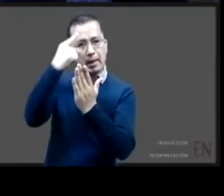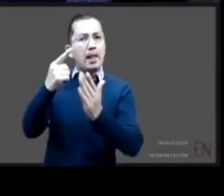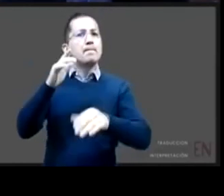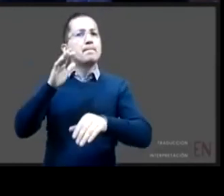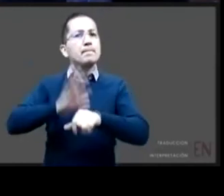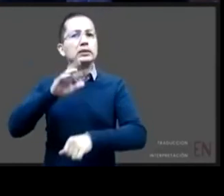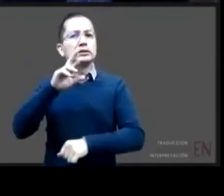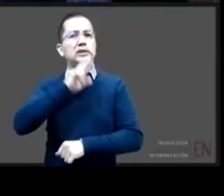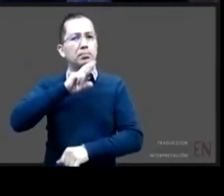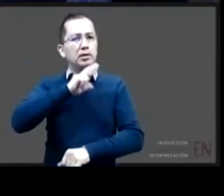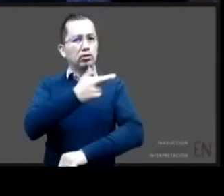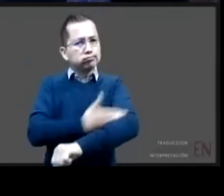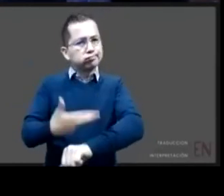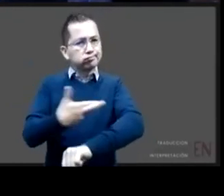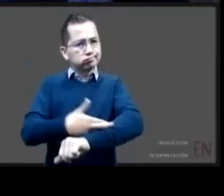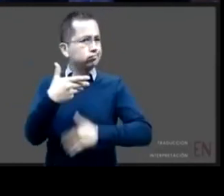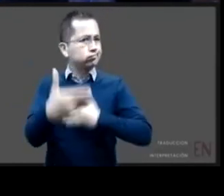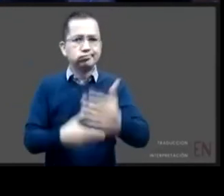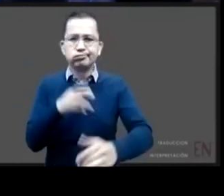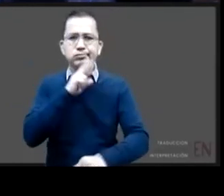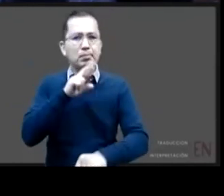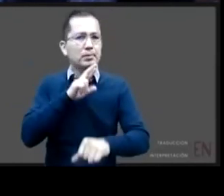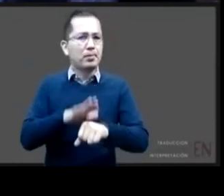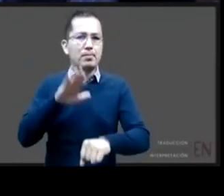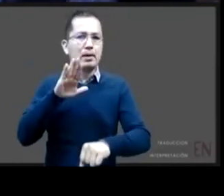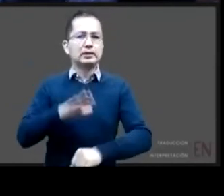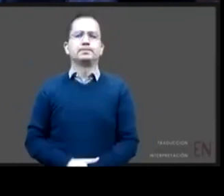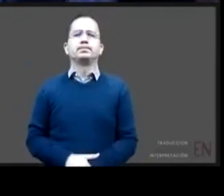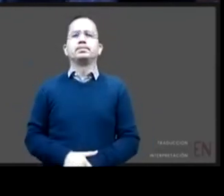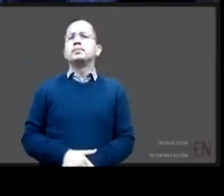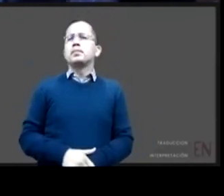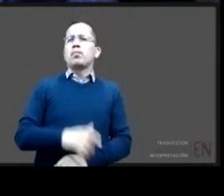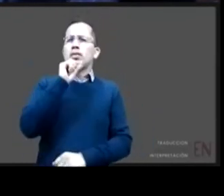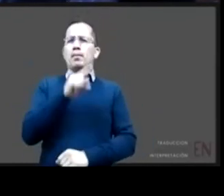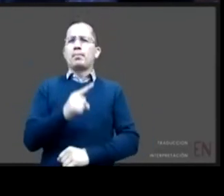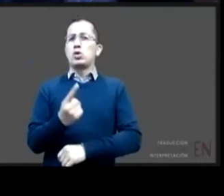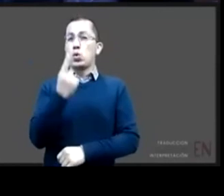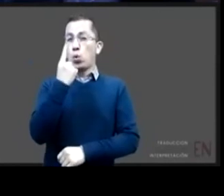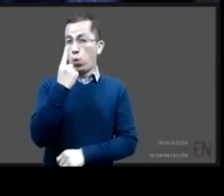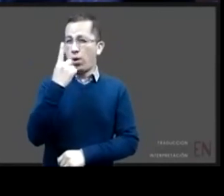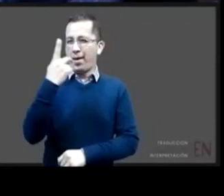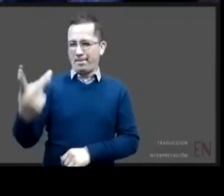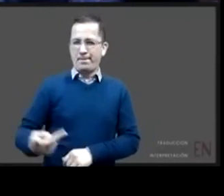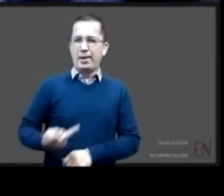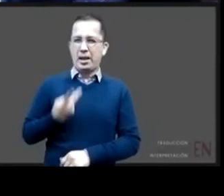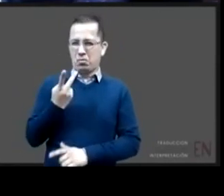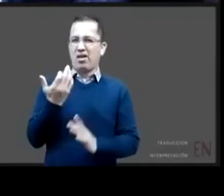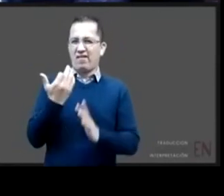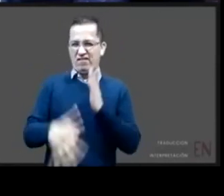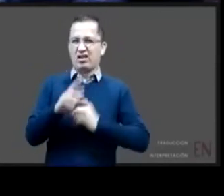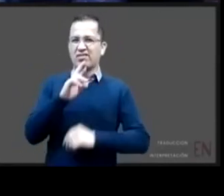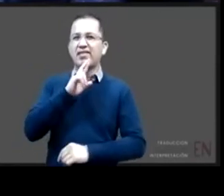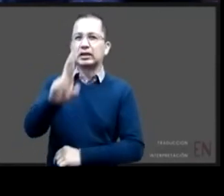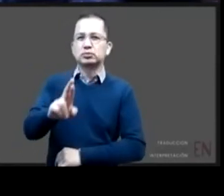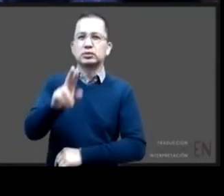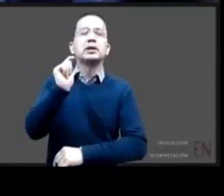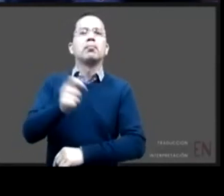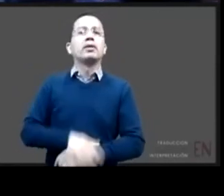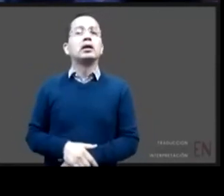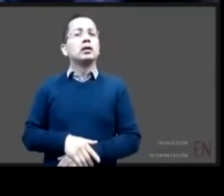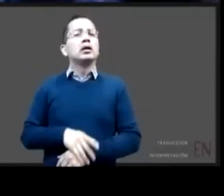los procesos y en cuanto a una pregunta que quedó pendiente Ricardo que hablaba sobre el seguimiento de las adopciones